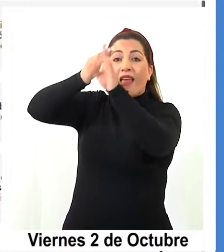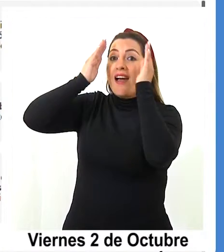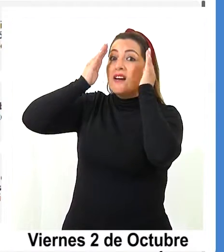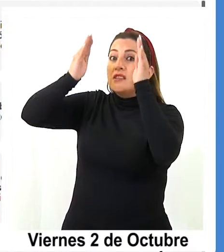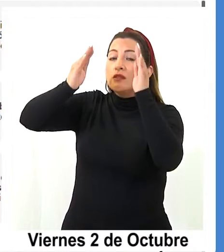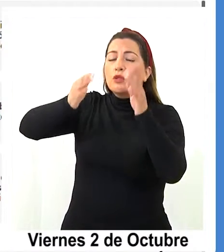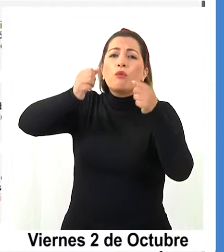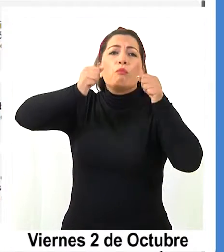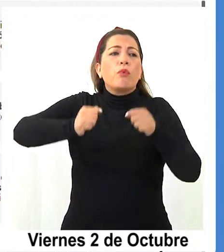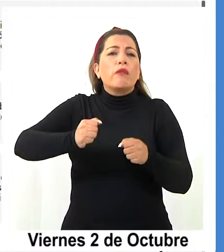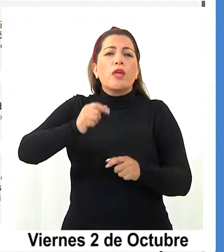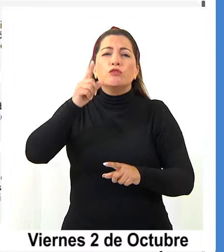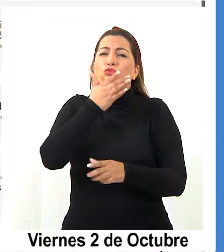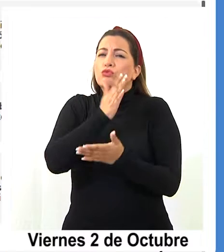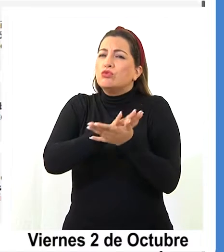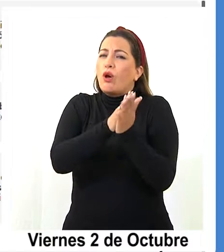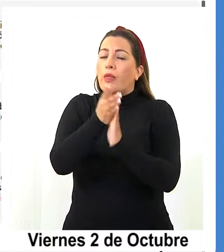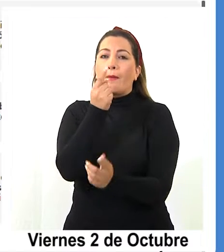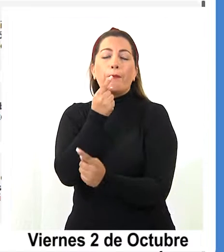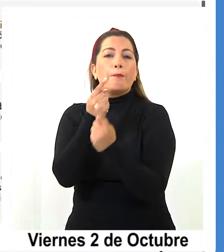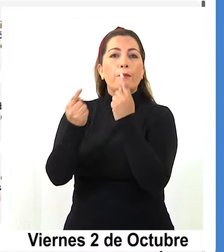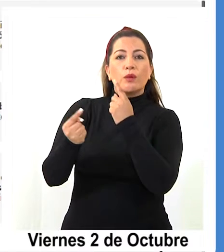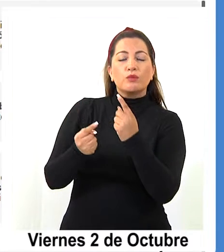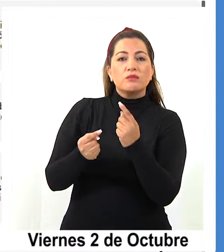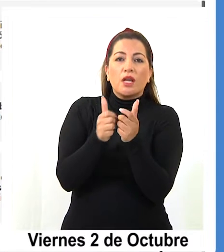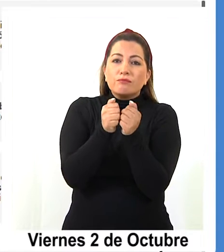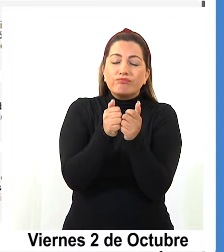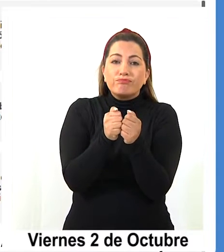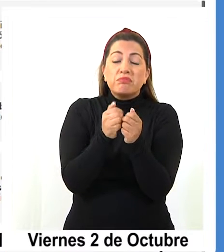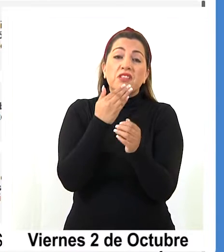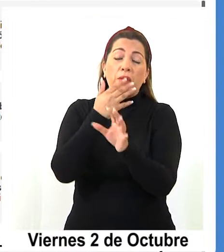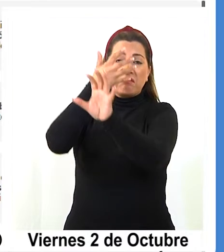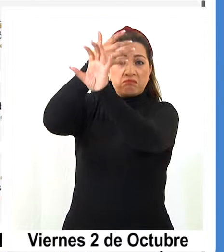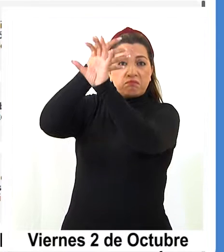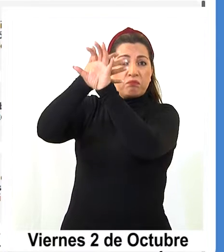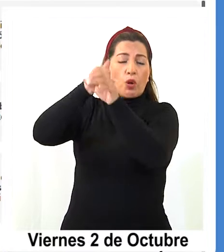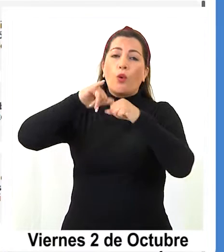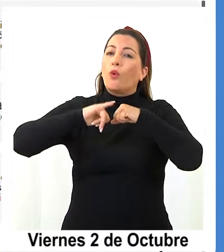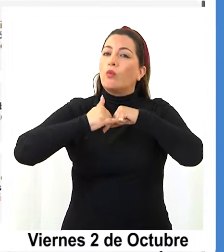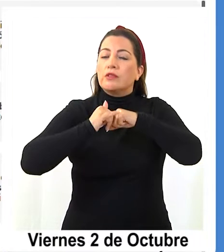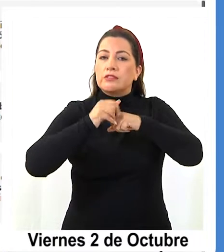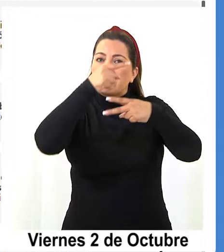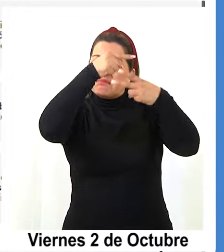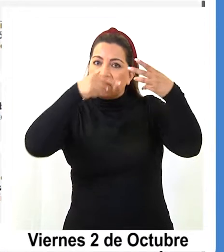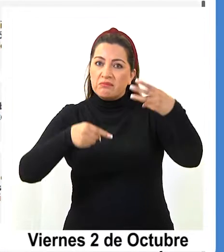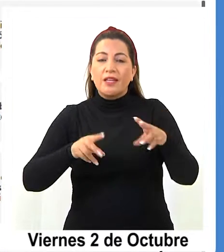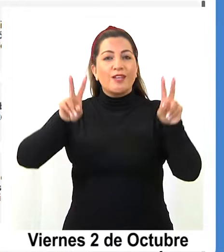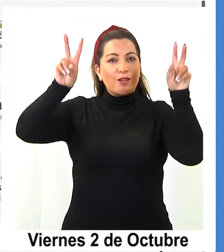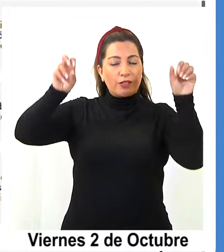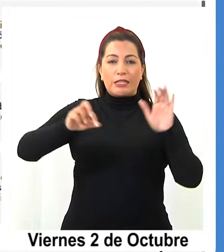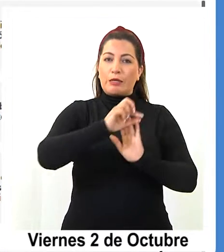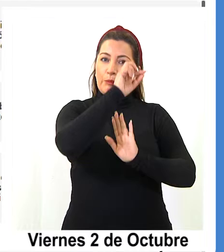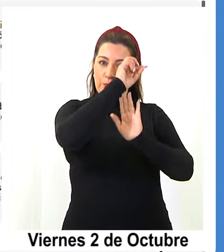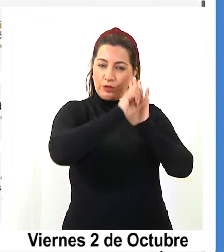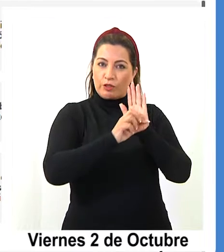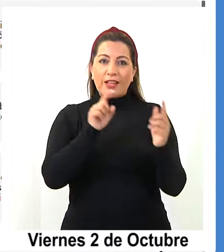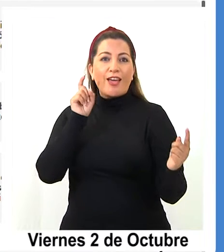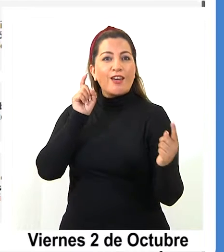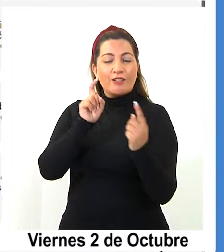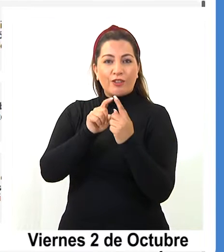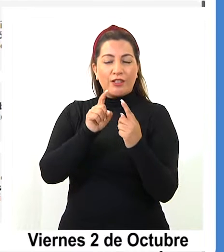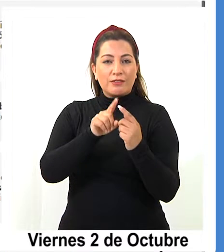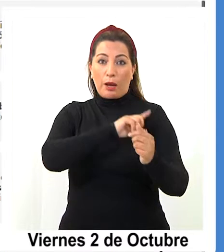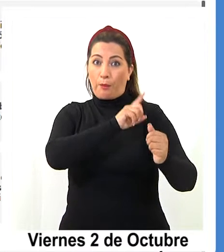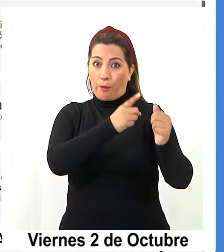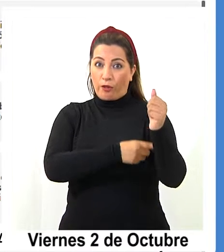donde podrán hacer todo tipo de consultas mediante chat, videollamada o WhatsApp, en el marco del proyecto Conecta del